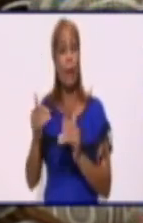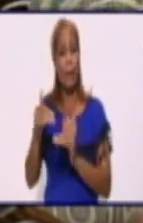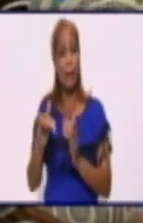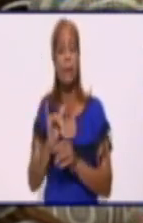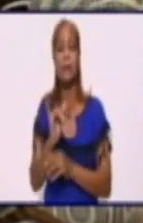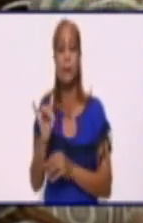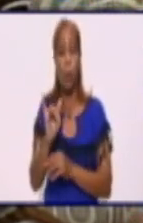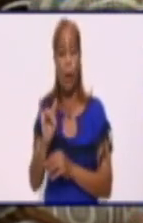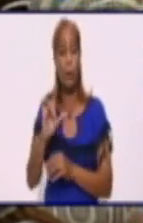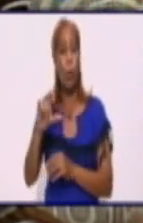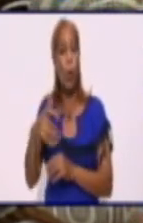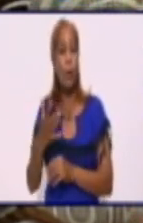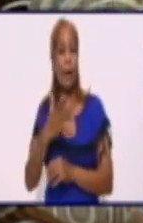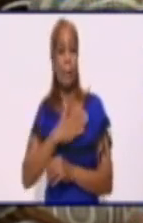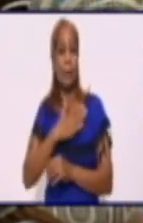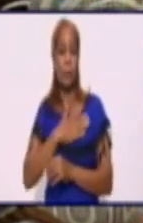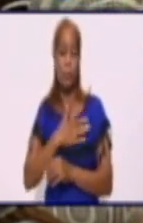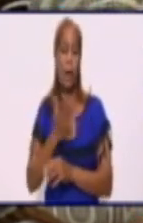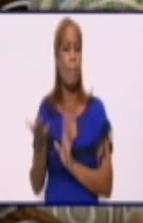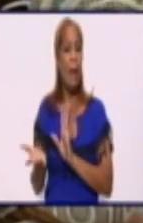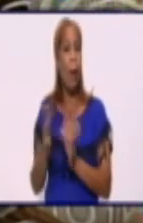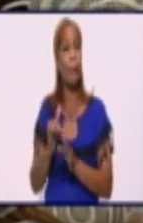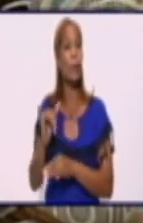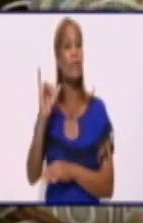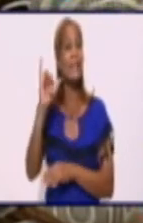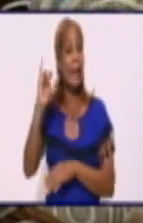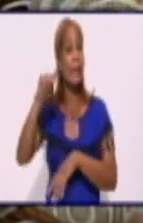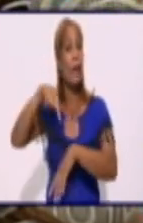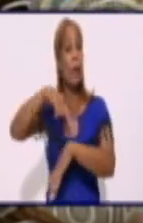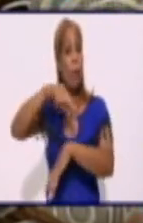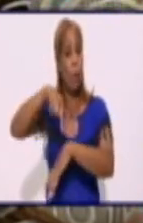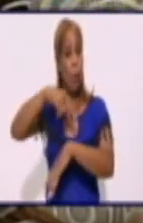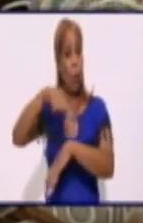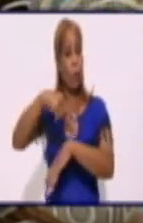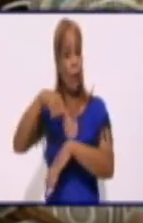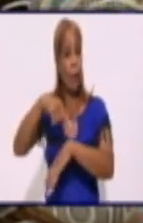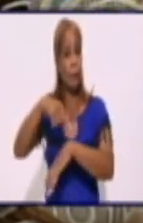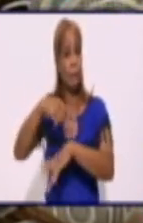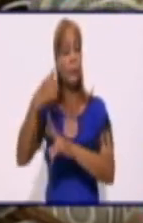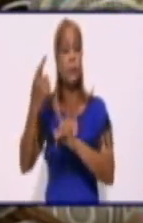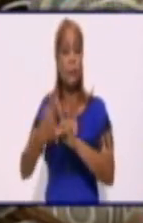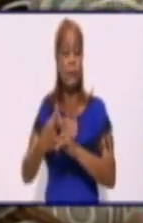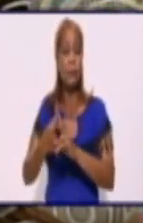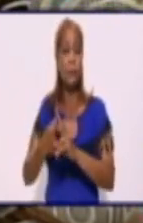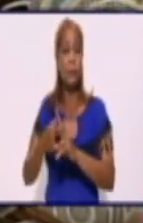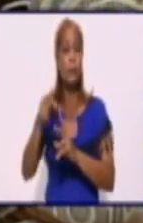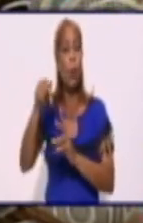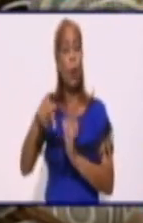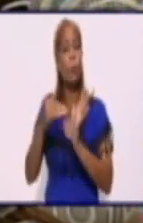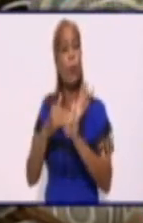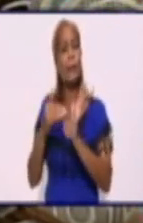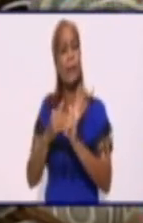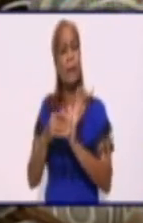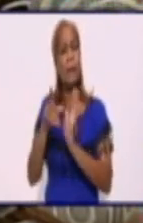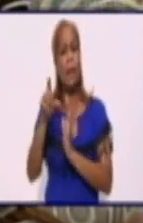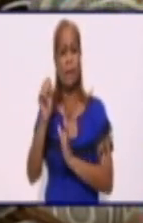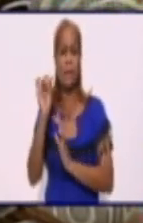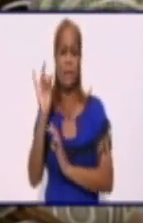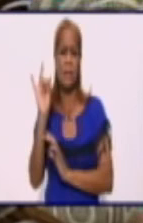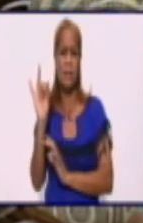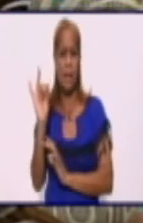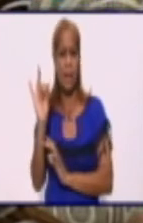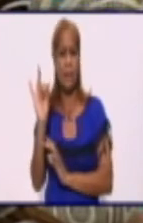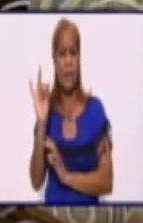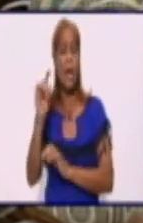con la particularidad que sería durante 6 horas y a las 17 horas se dará una actualización de la